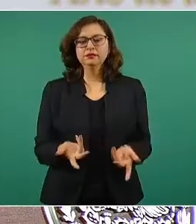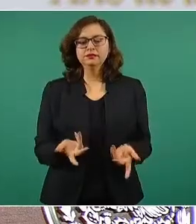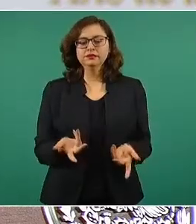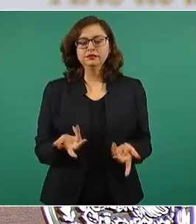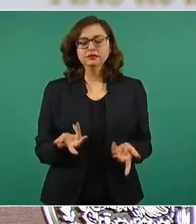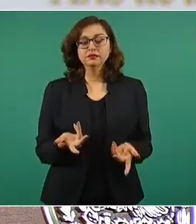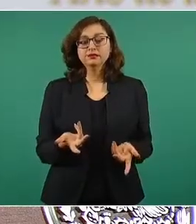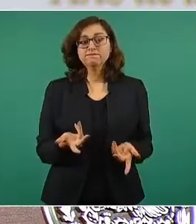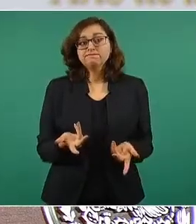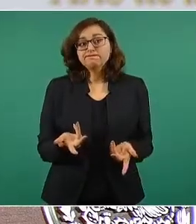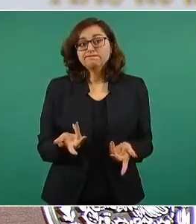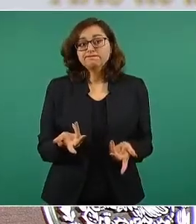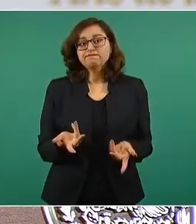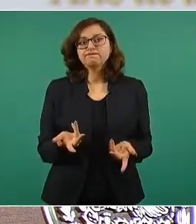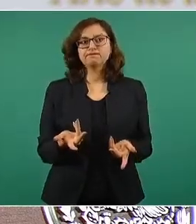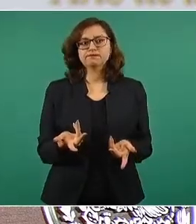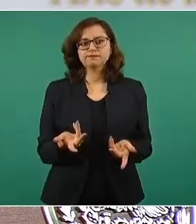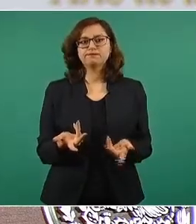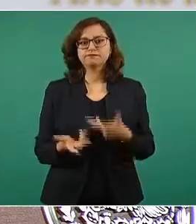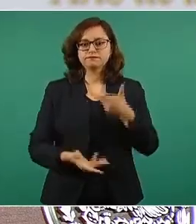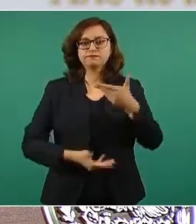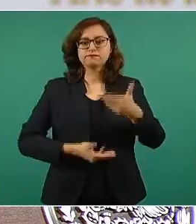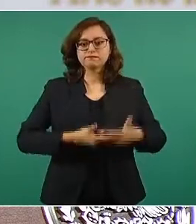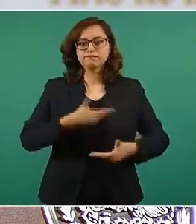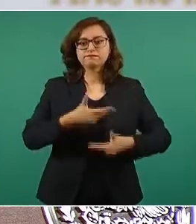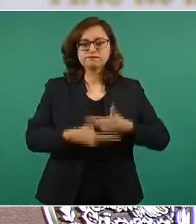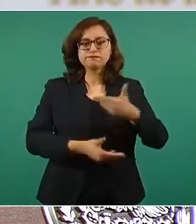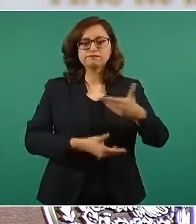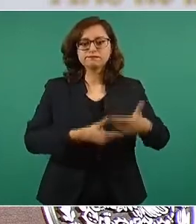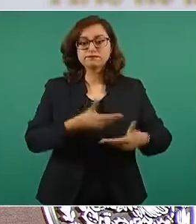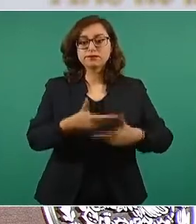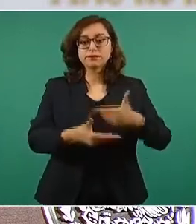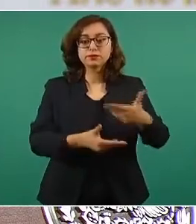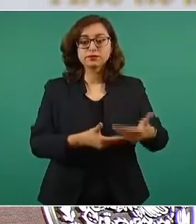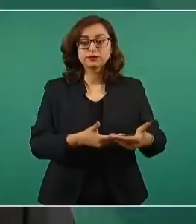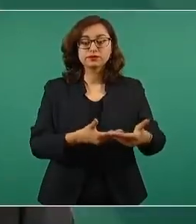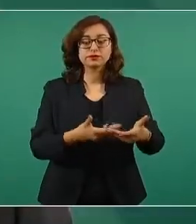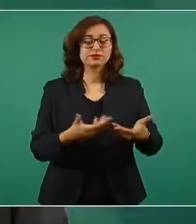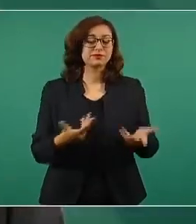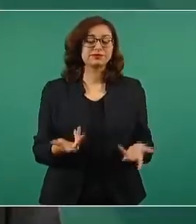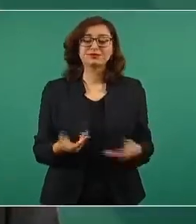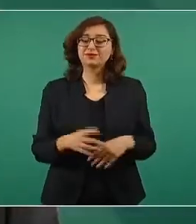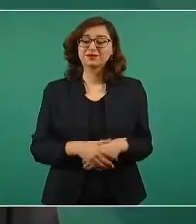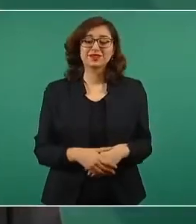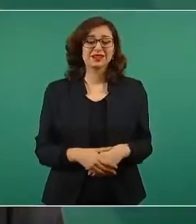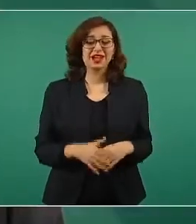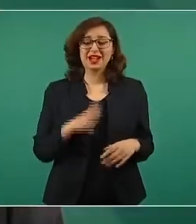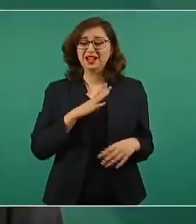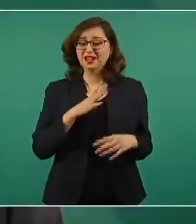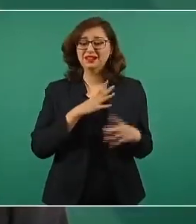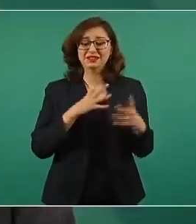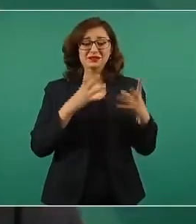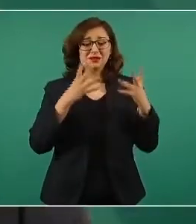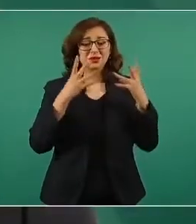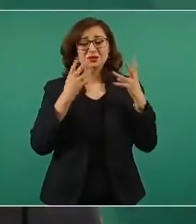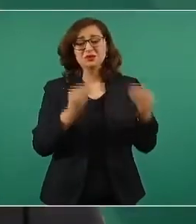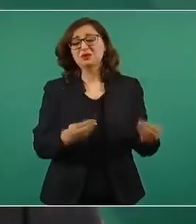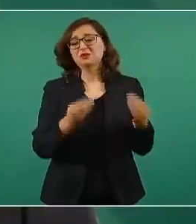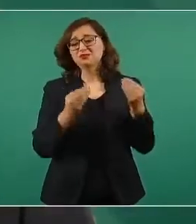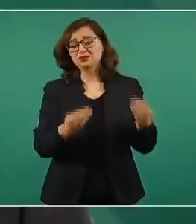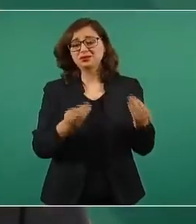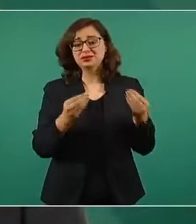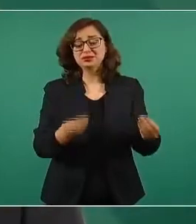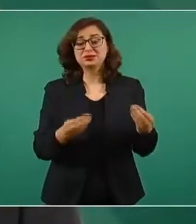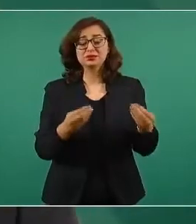y iban avanzando. Tenemos muchos casos así. El de la